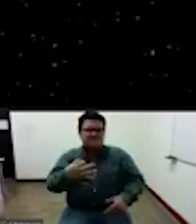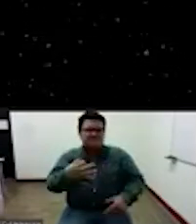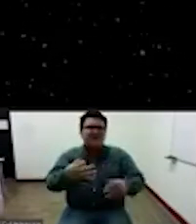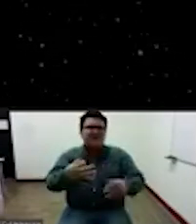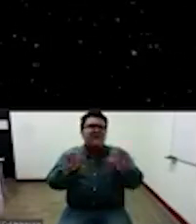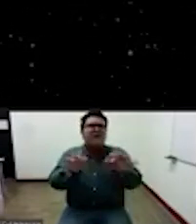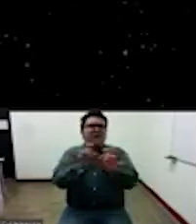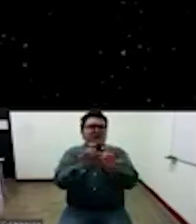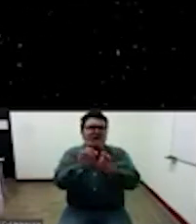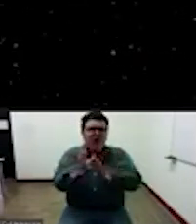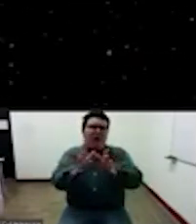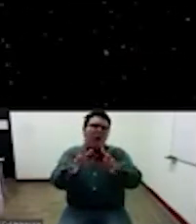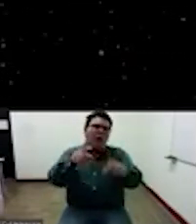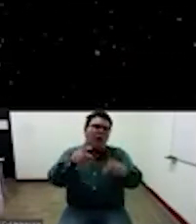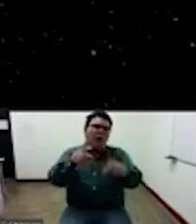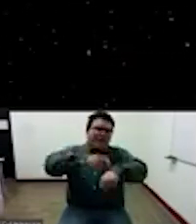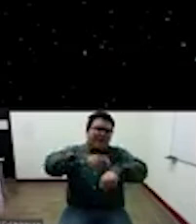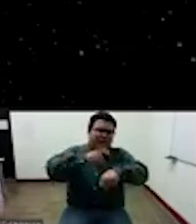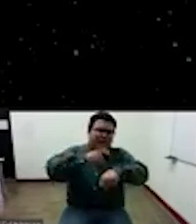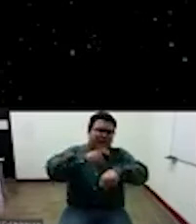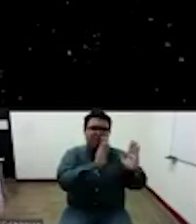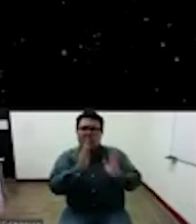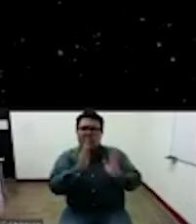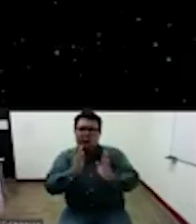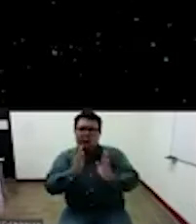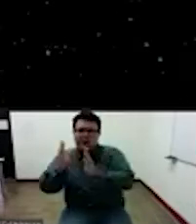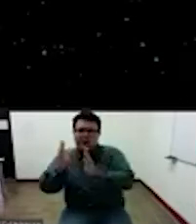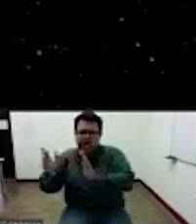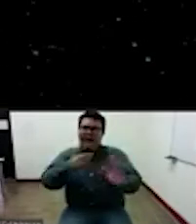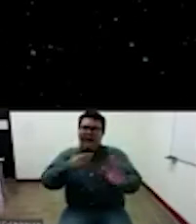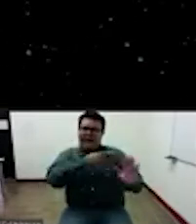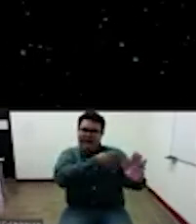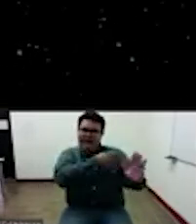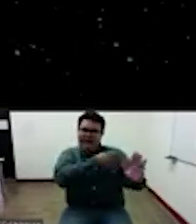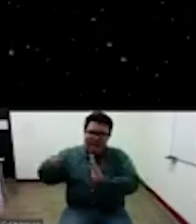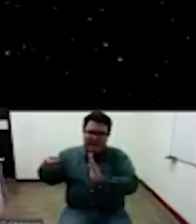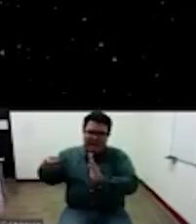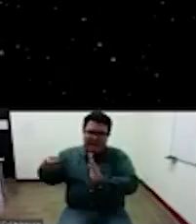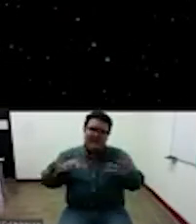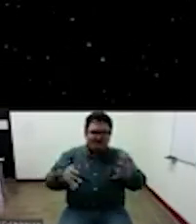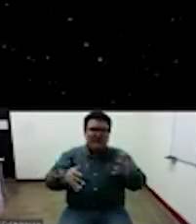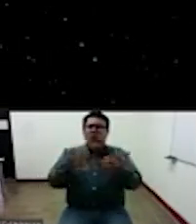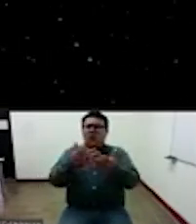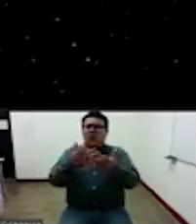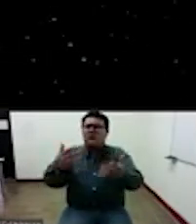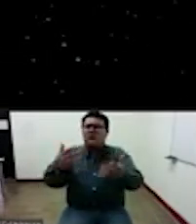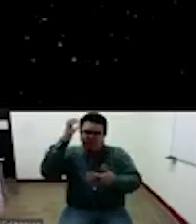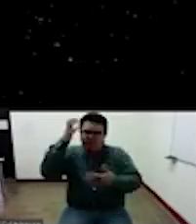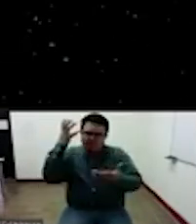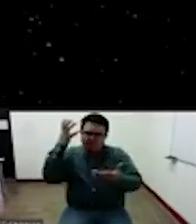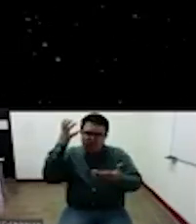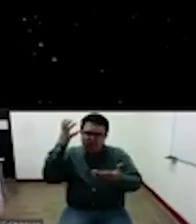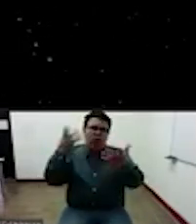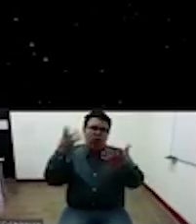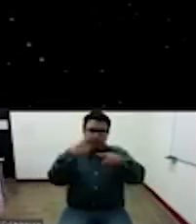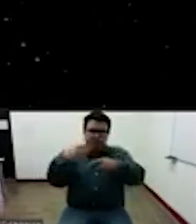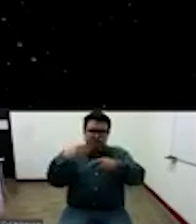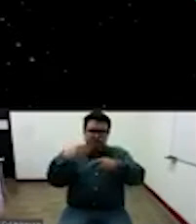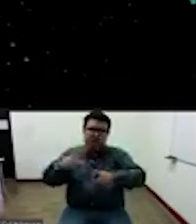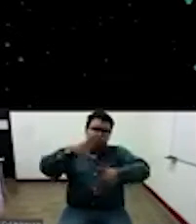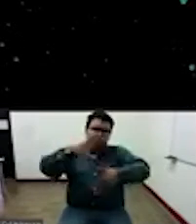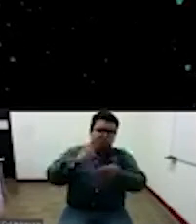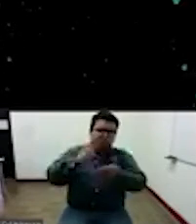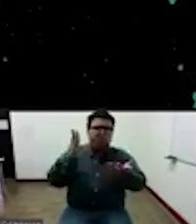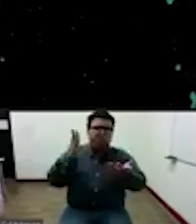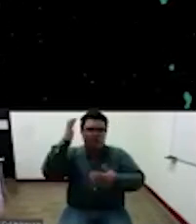no una época en la historia de de de ciertos continentes por ejemplo continente europeo